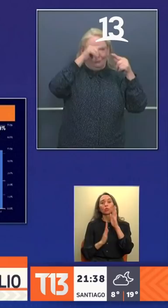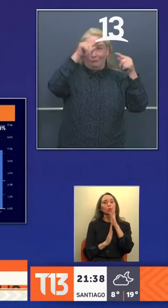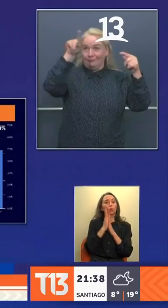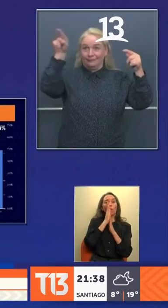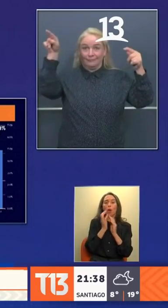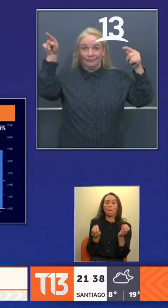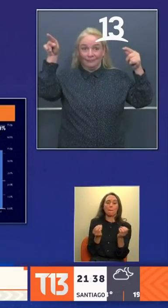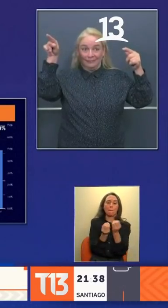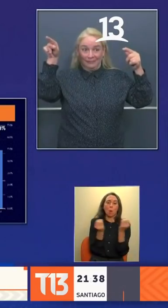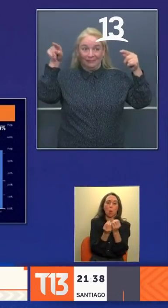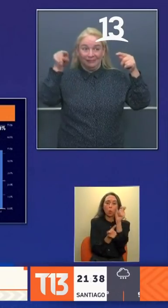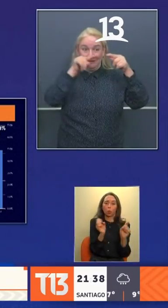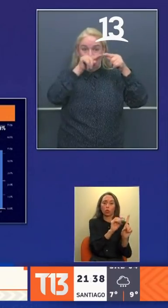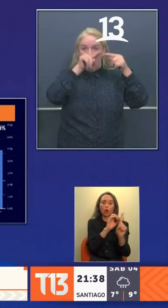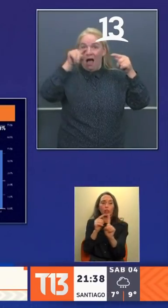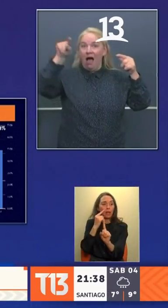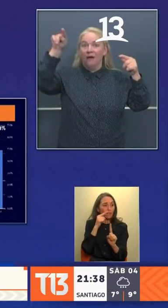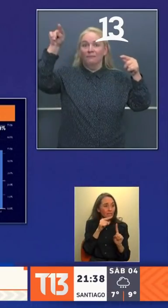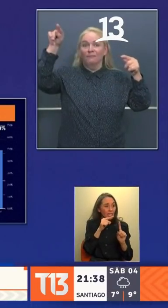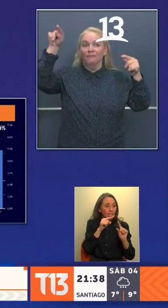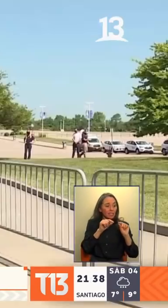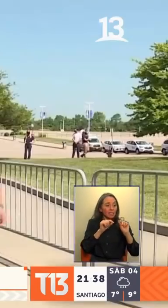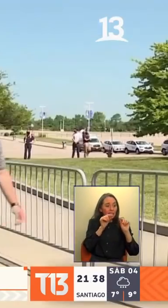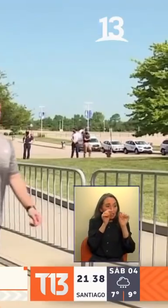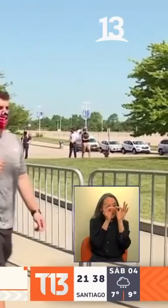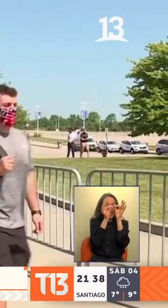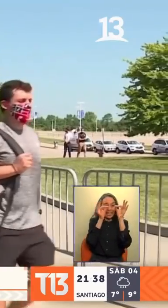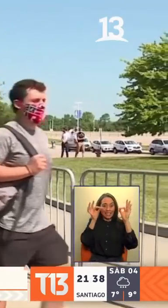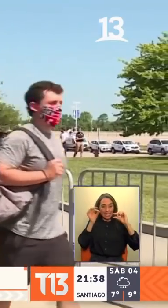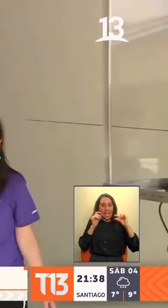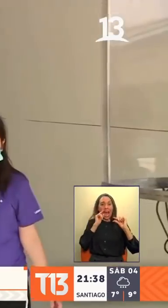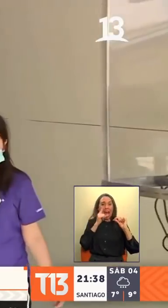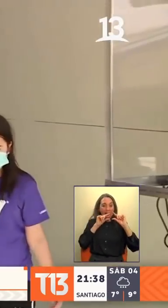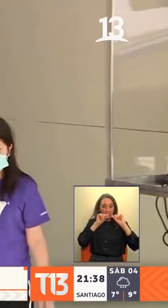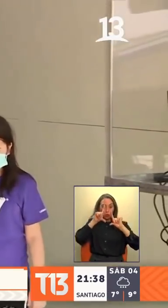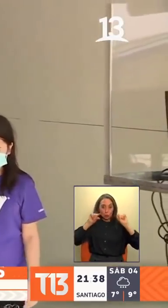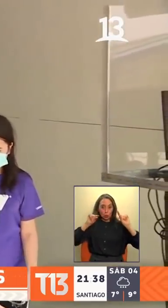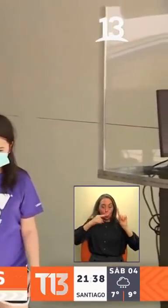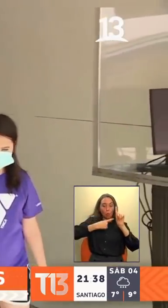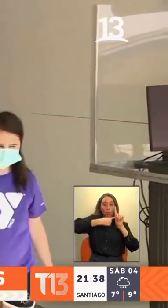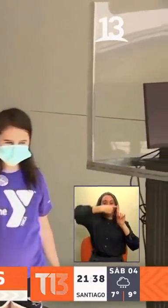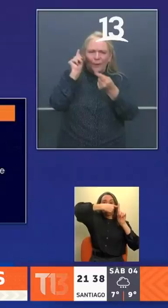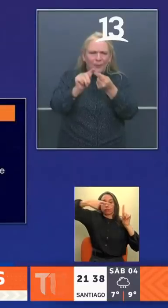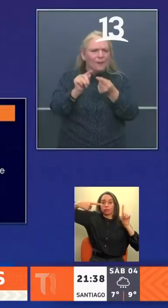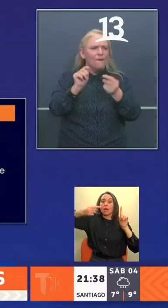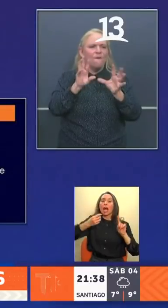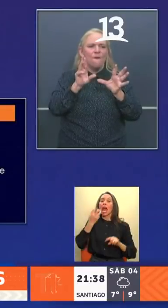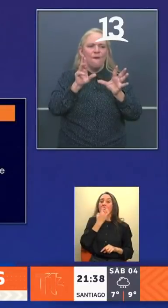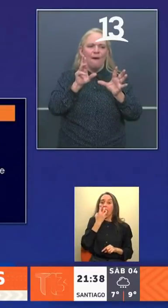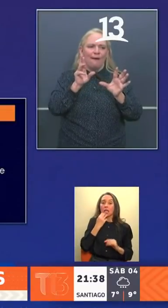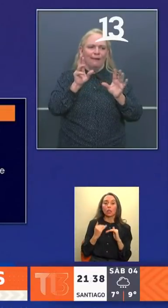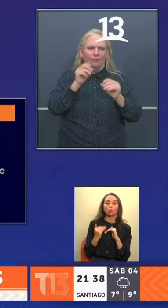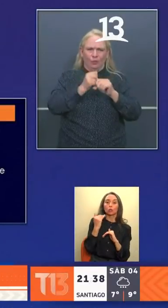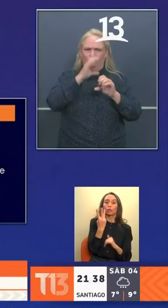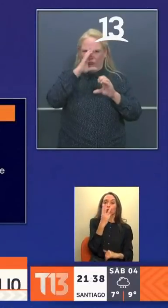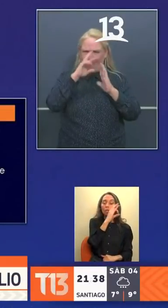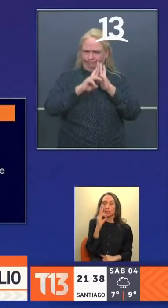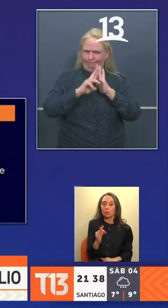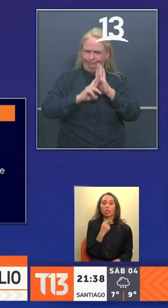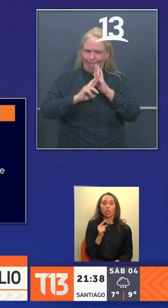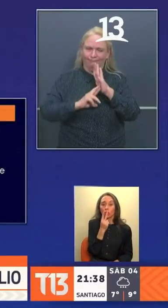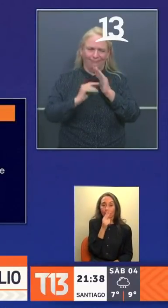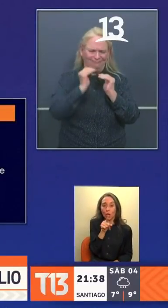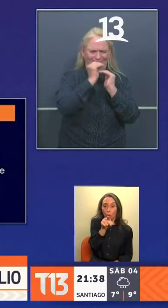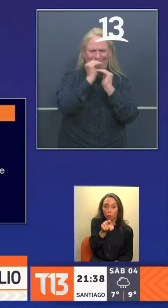Esa línea naranja representa un aumento del 37% en la tasa de positividad. No queremos verlo usted y a un grupo sin